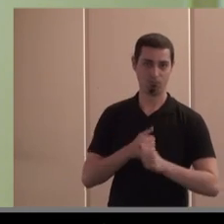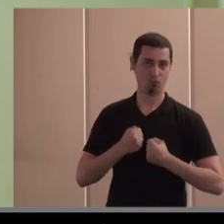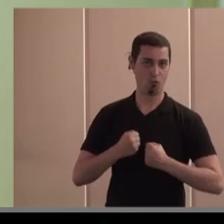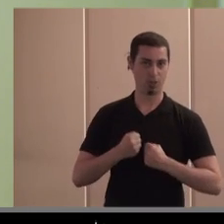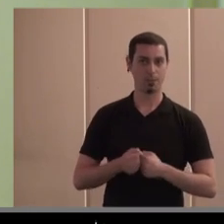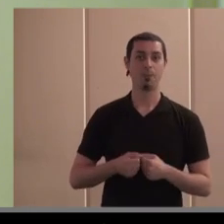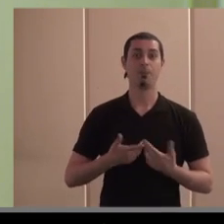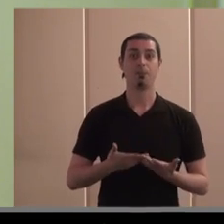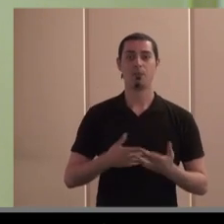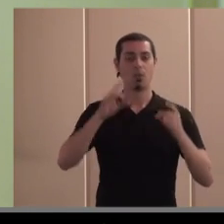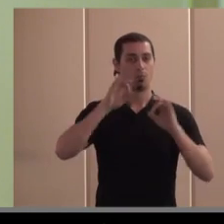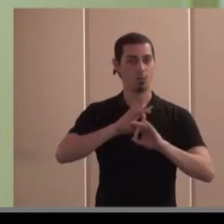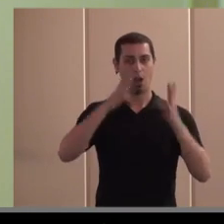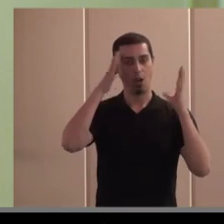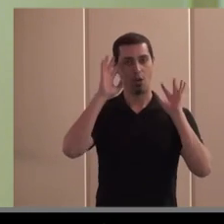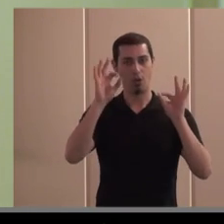por supuesto